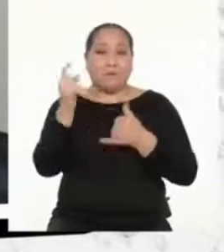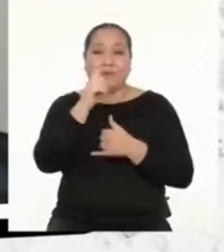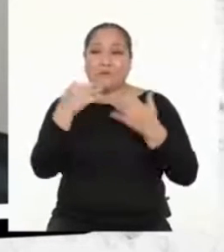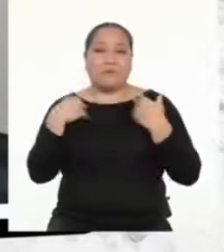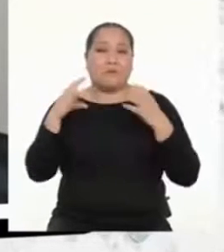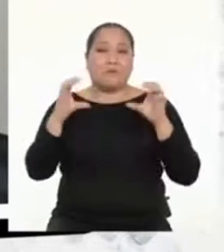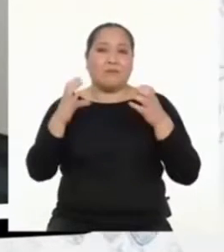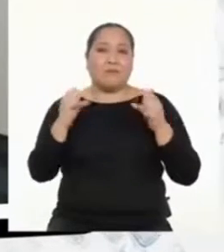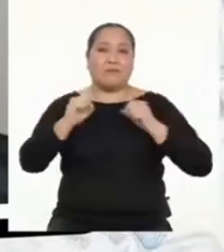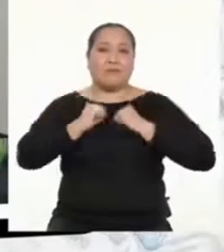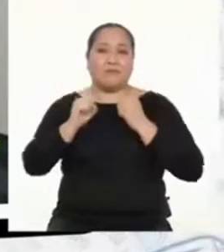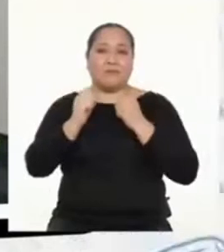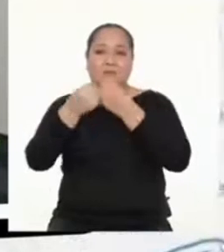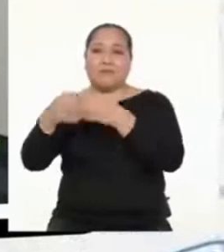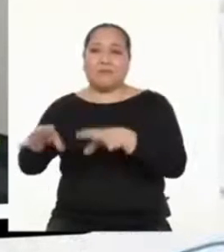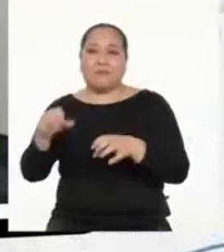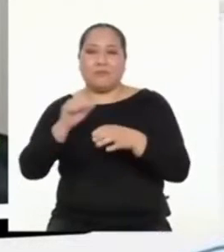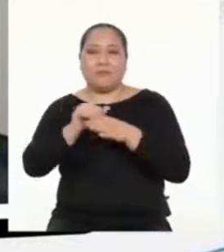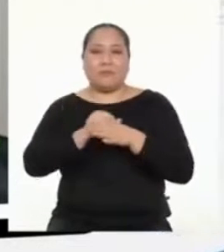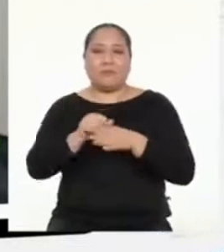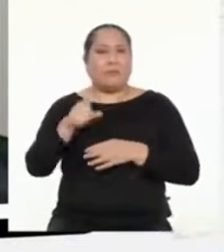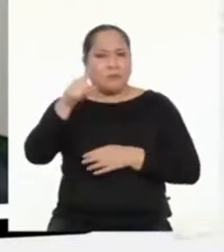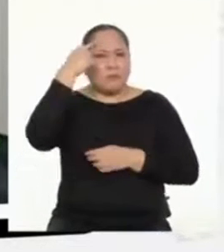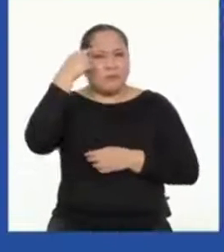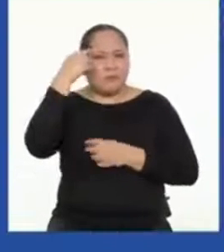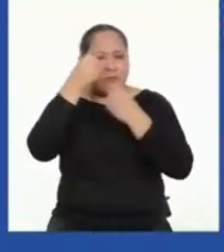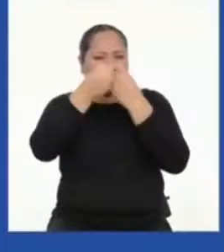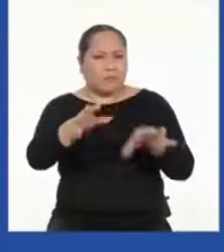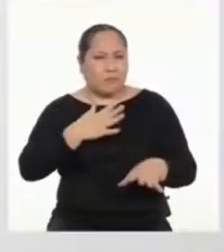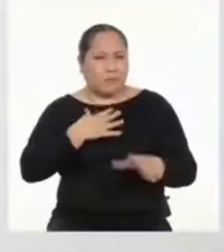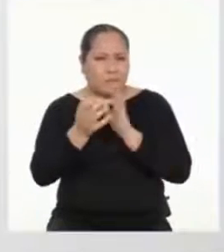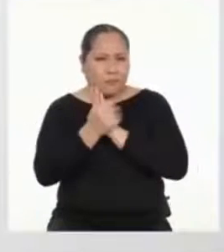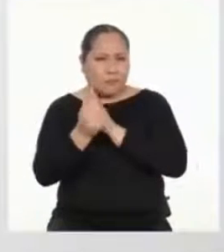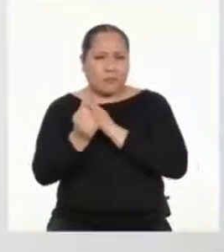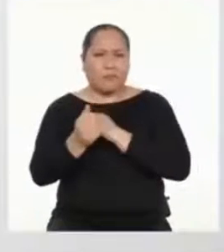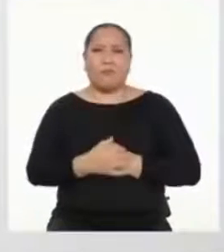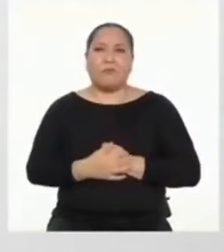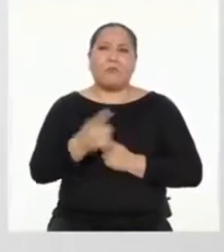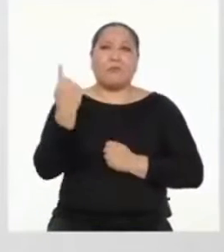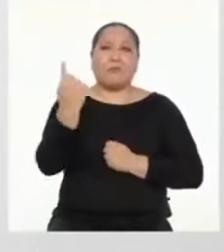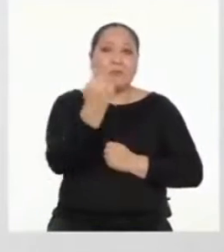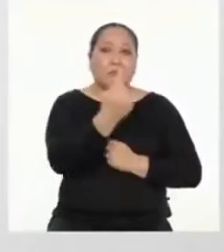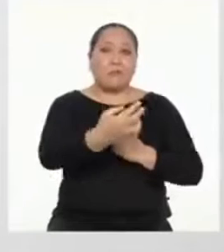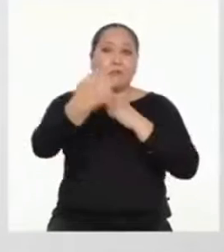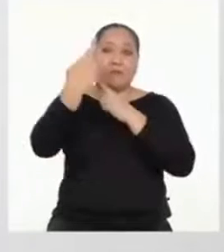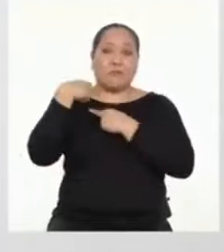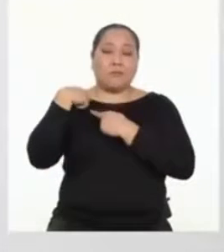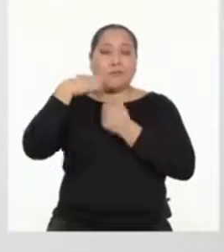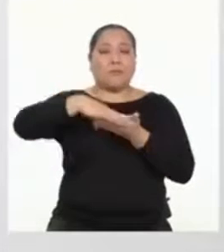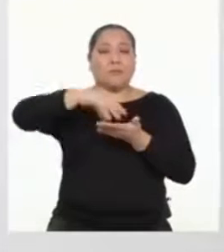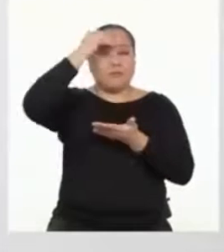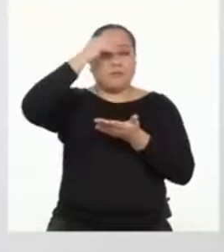de educación física, he dejado de entrenar. ¿Cree que voy a perder mis habilidades? Somos responsables de nuestro